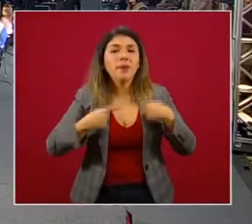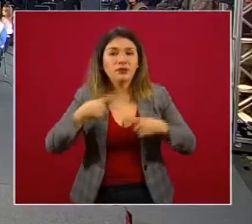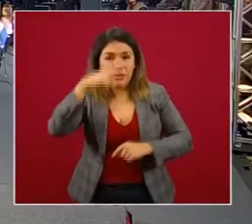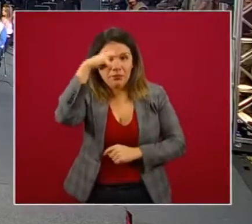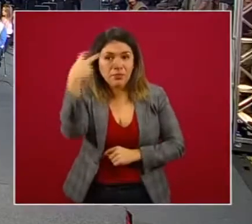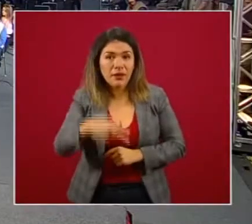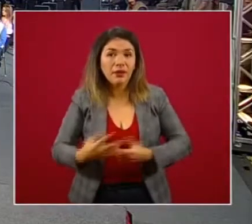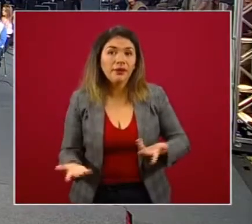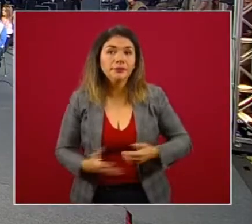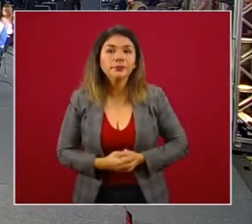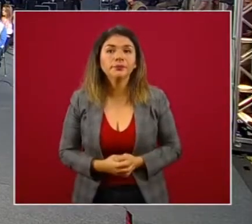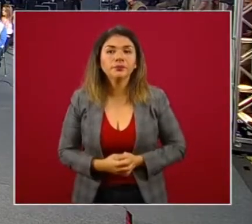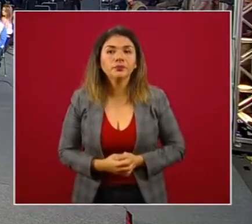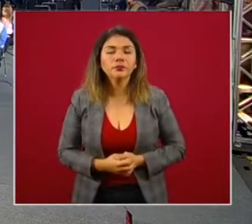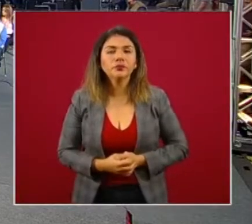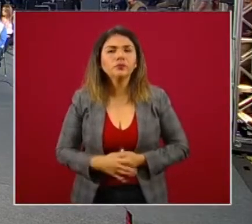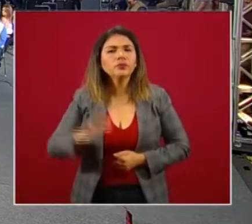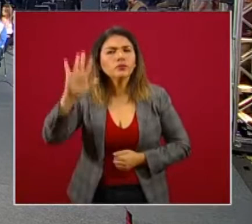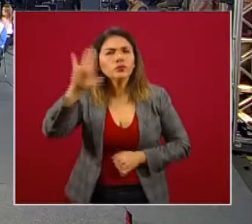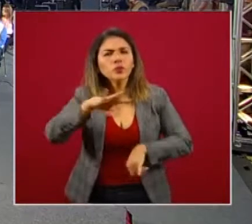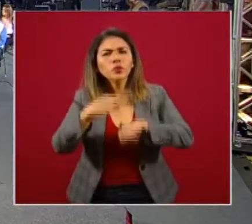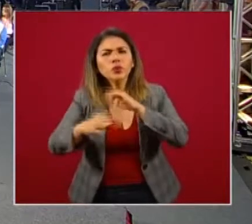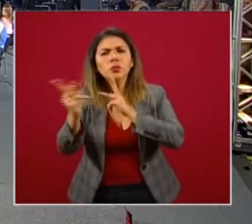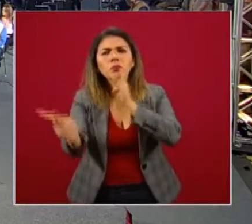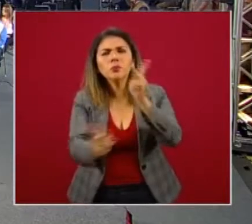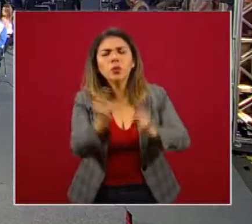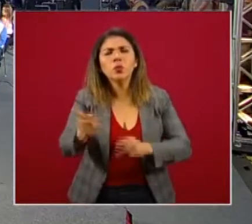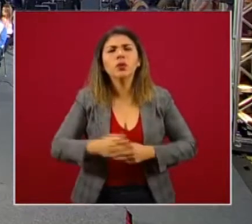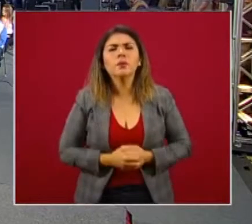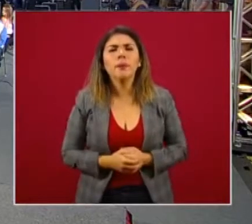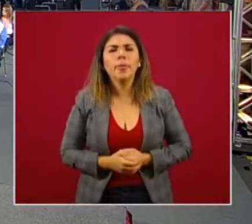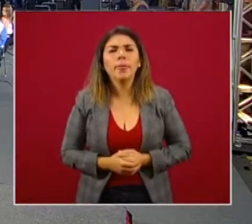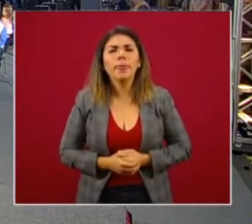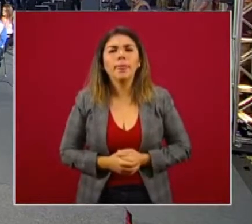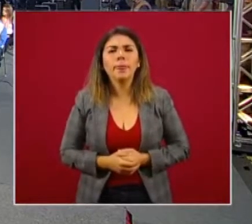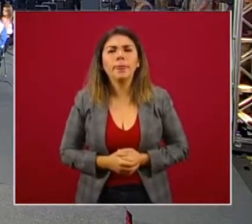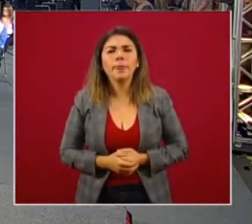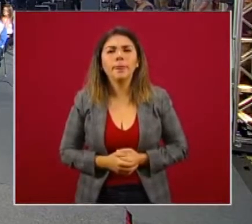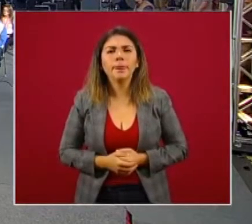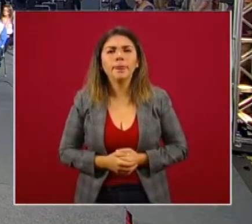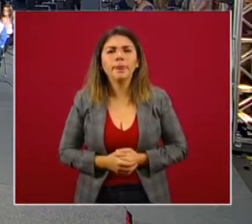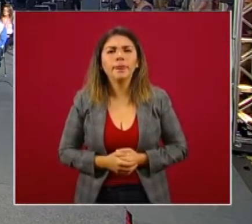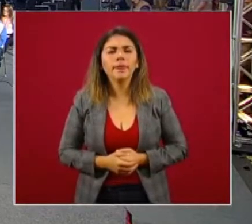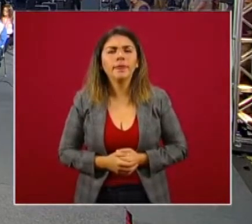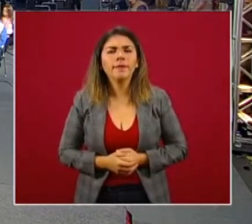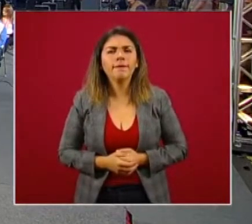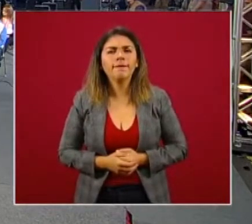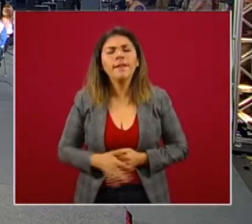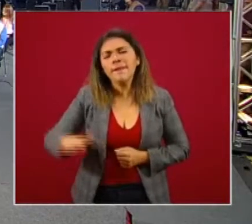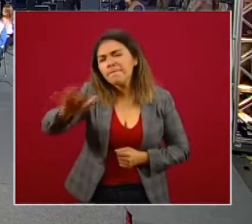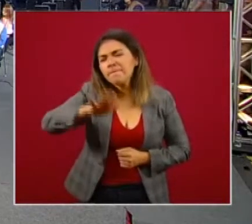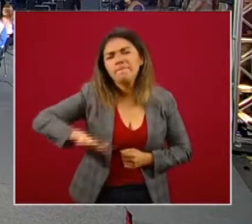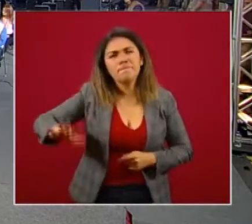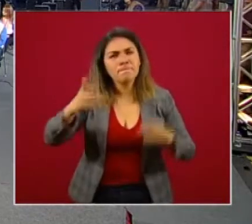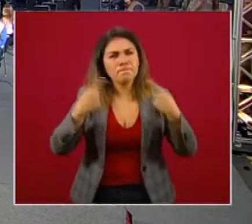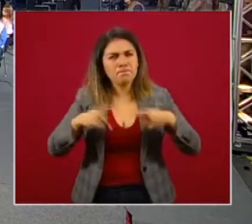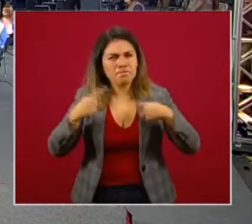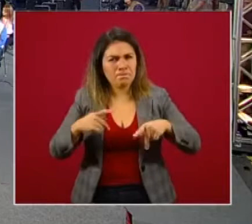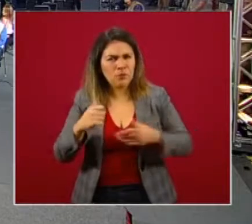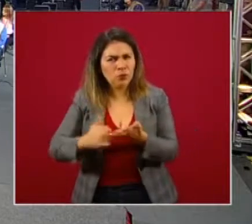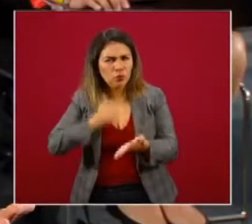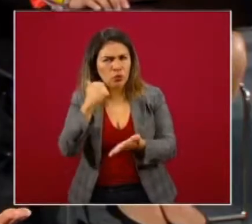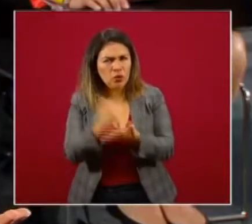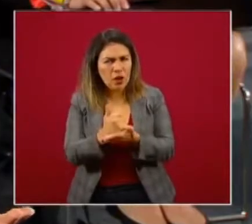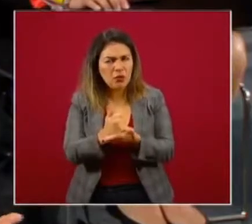con coronavirus, dado que la dependencia se sumó a la estrategia con el Plan DN-III, así lo informó el general Luis Cresencio Sandoval durante la